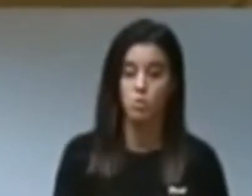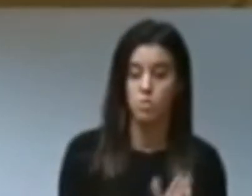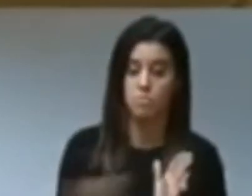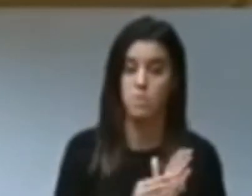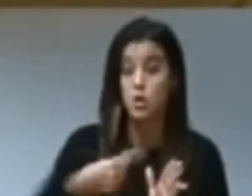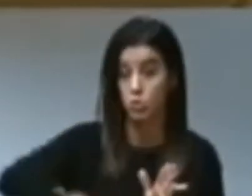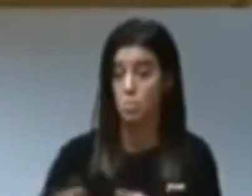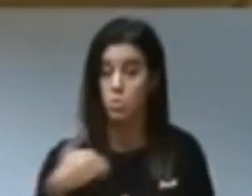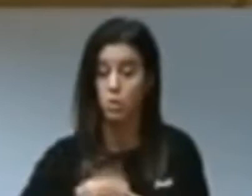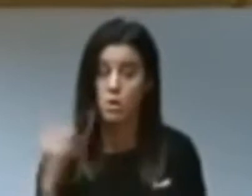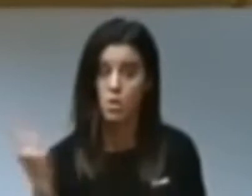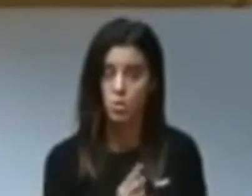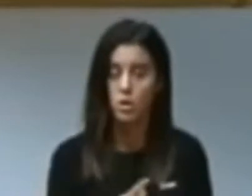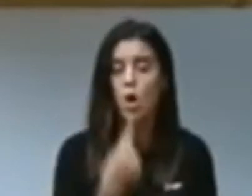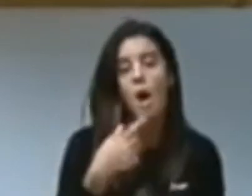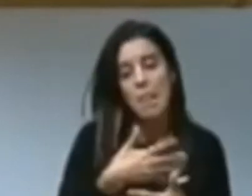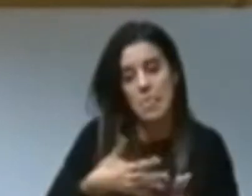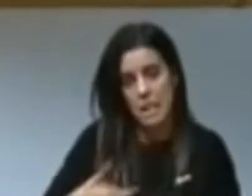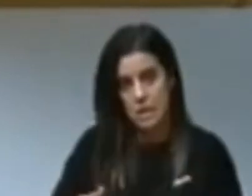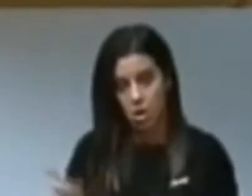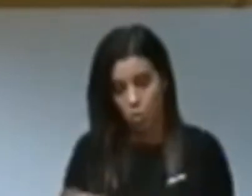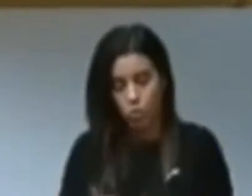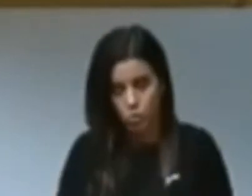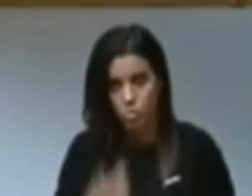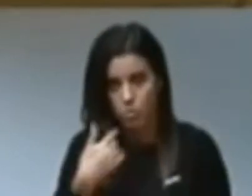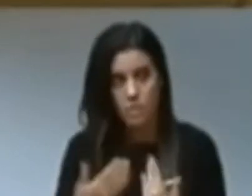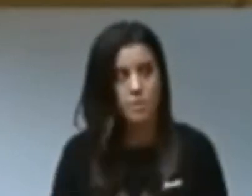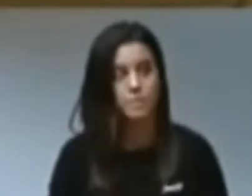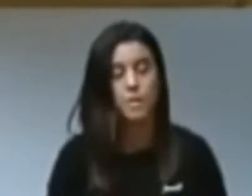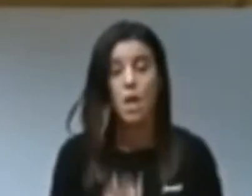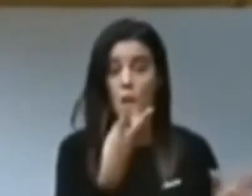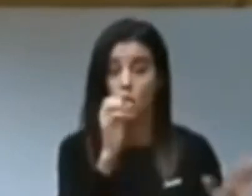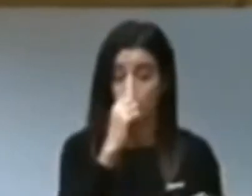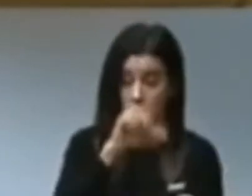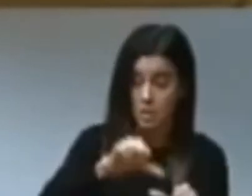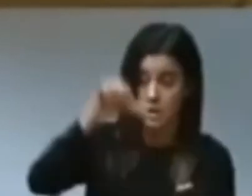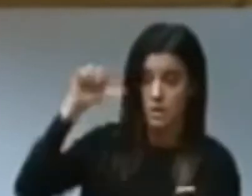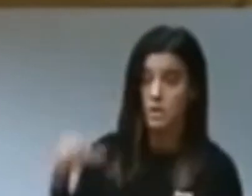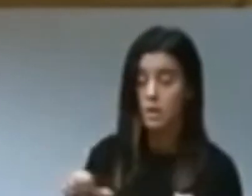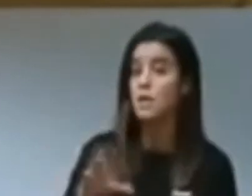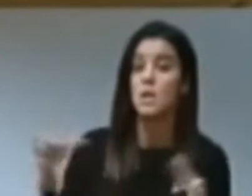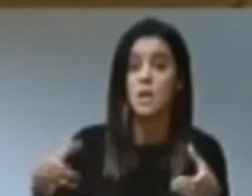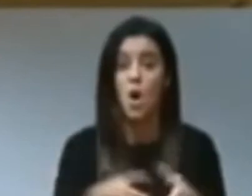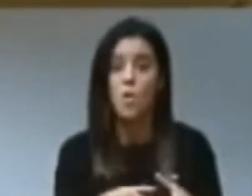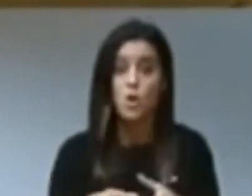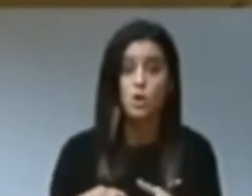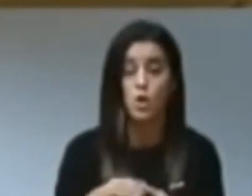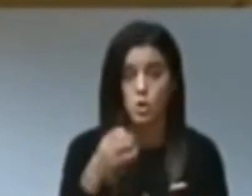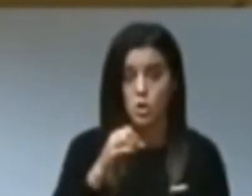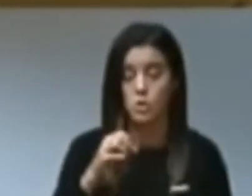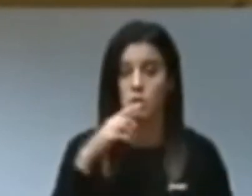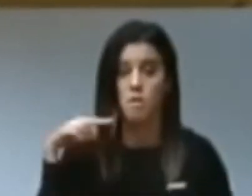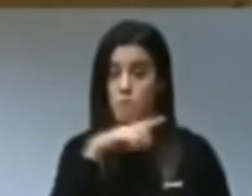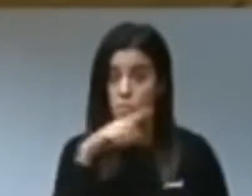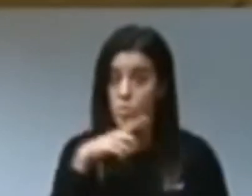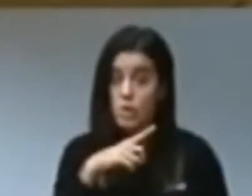que me parece muy esclarecedora y ustedes votaron en contra. Le voy a leer algunos fragmentos. Considerando que hace 80 años la Unión Soviética